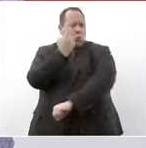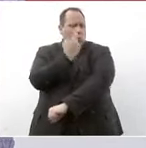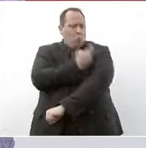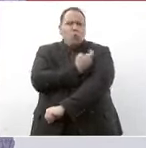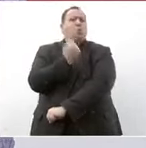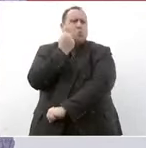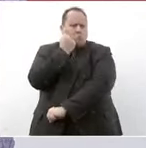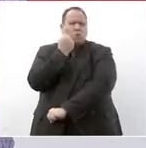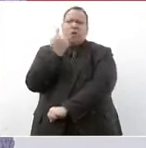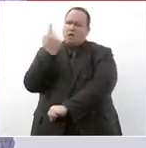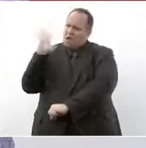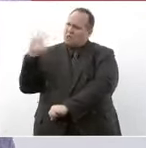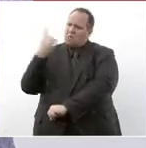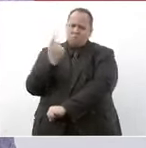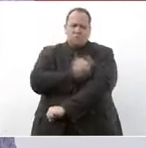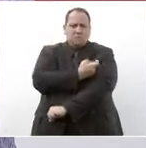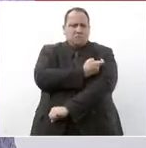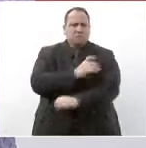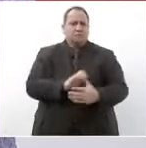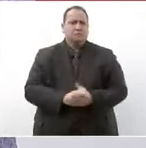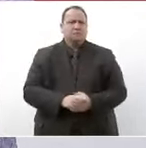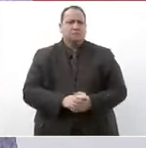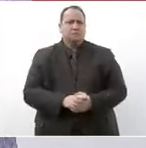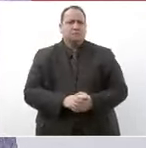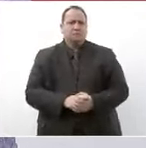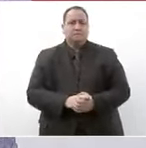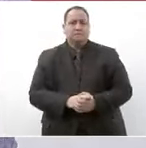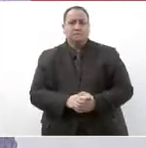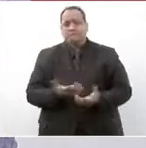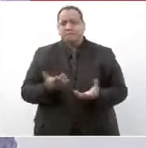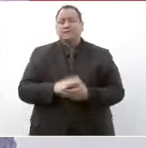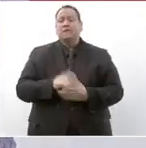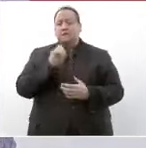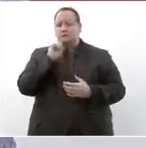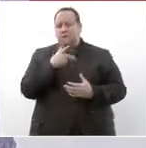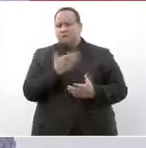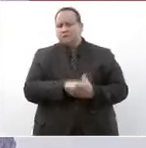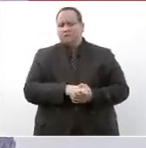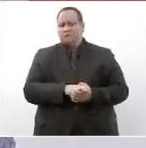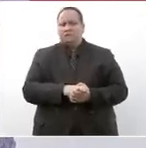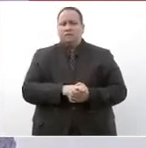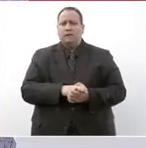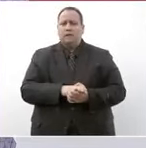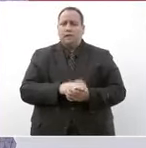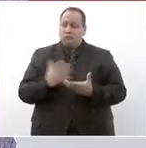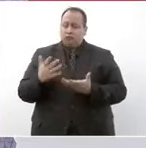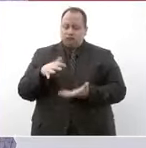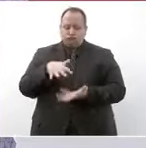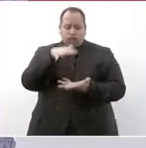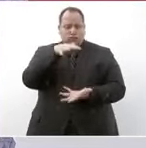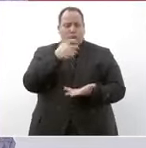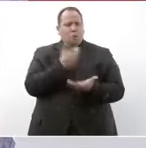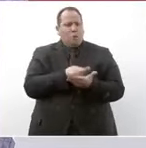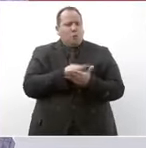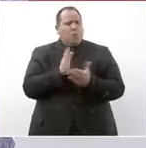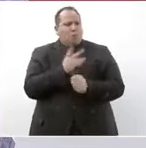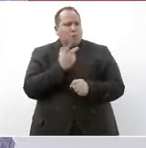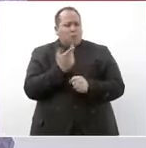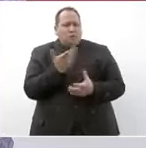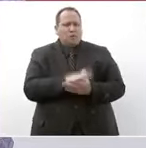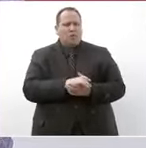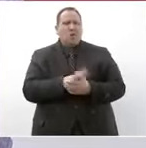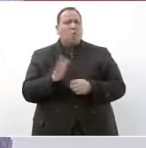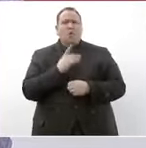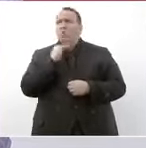y se tuvo el dinero porque